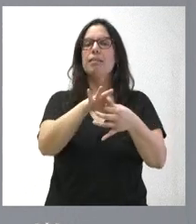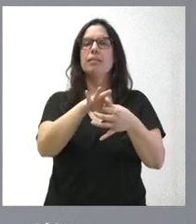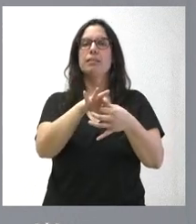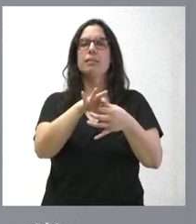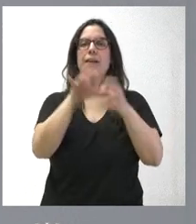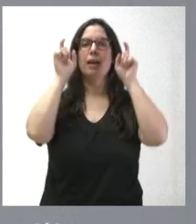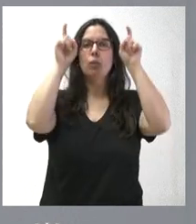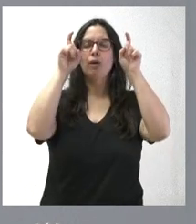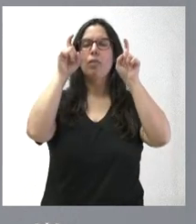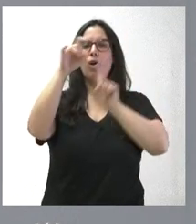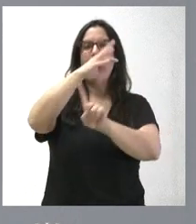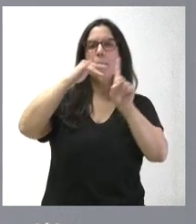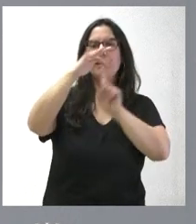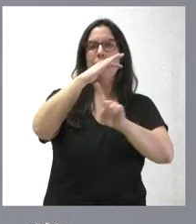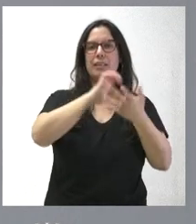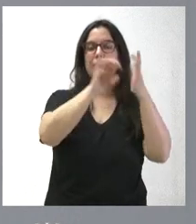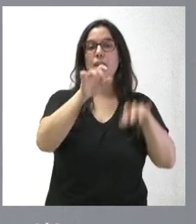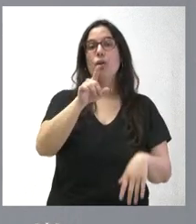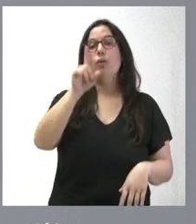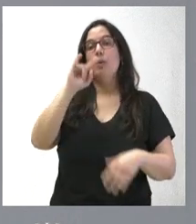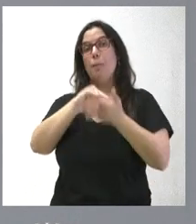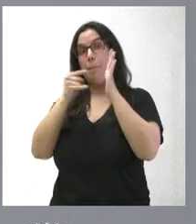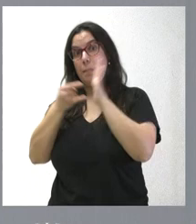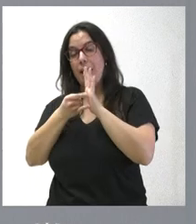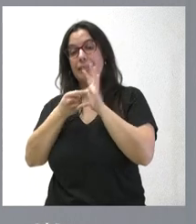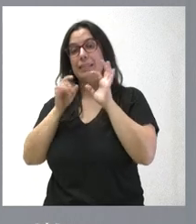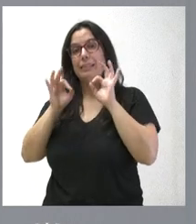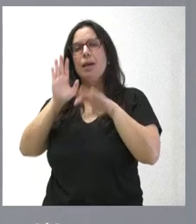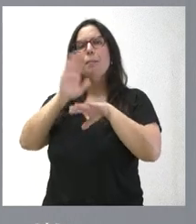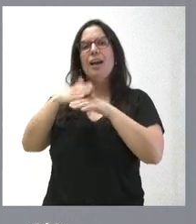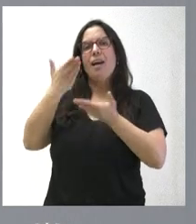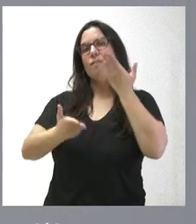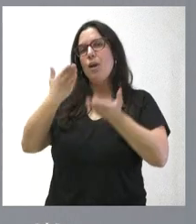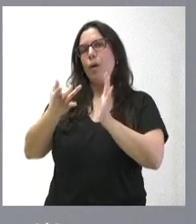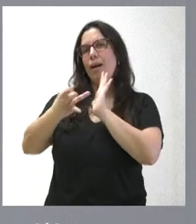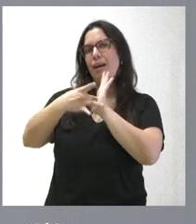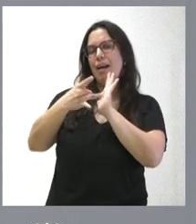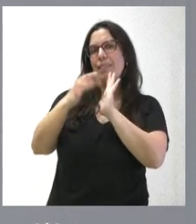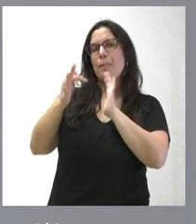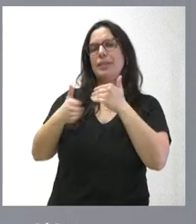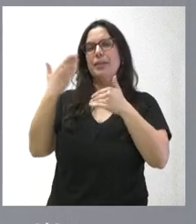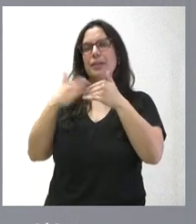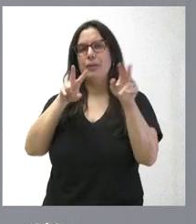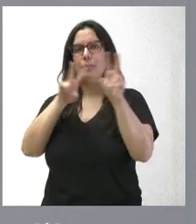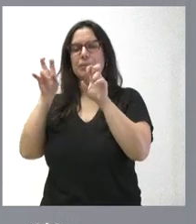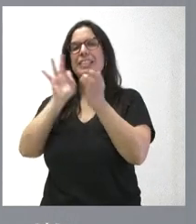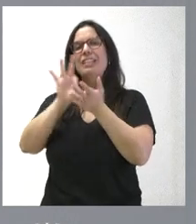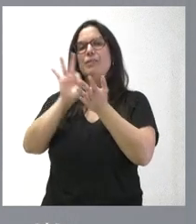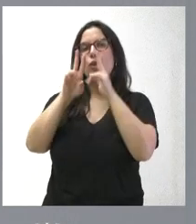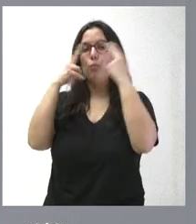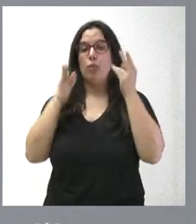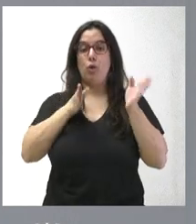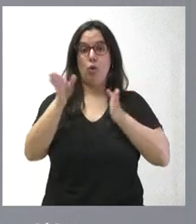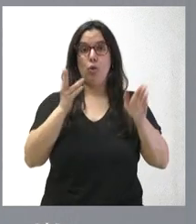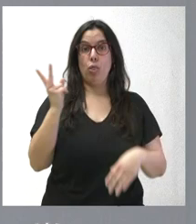la educación ambiental en Castilla y León y un plan para evaluar la calidad y la innovación de los servicios públicos. dos temas